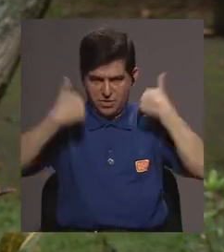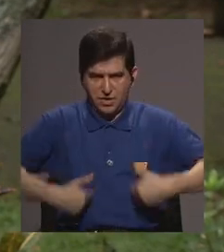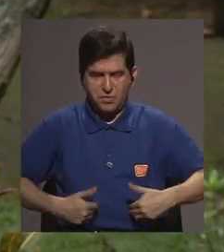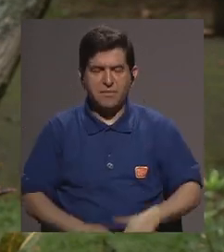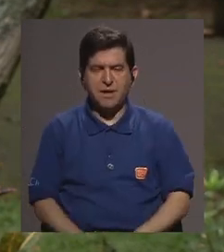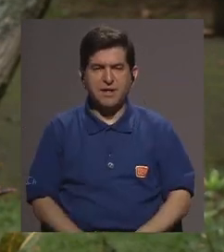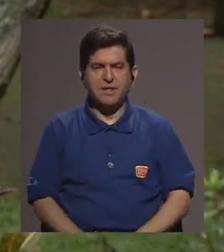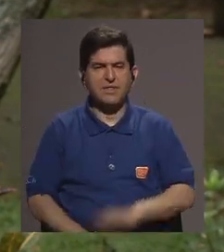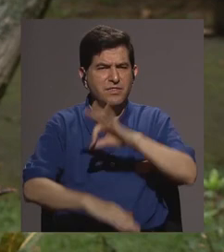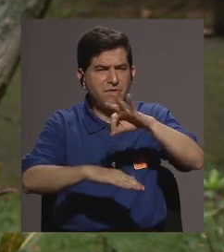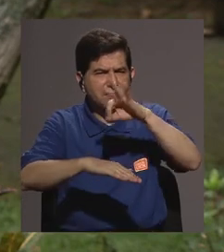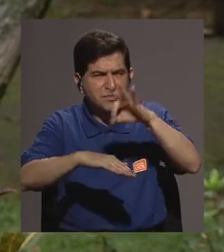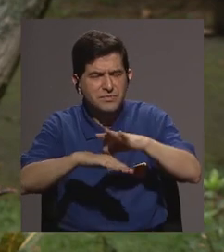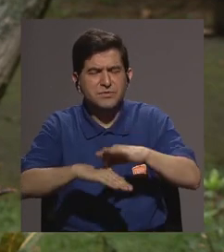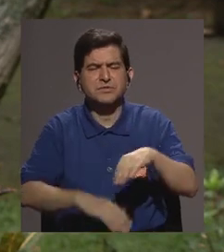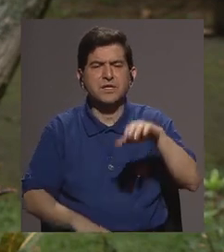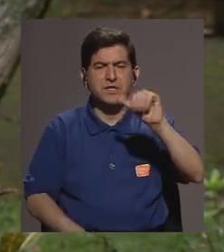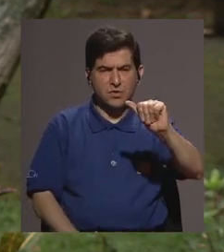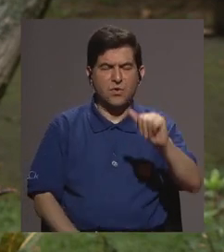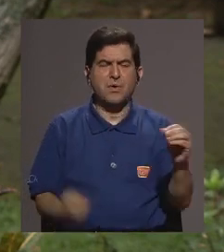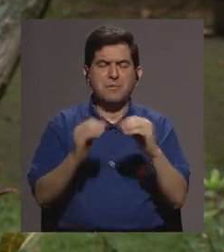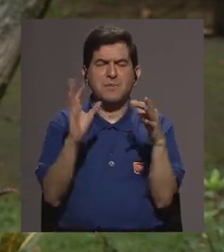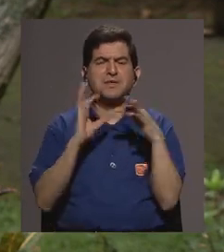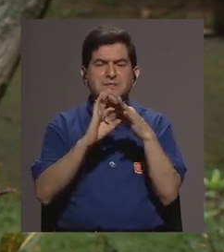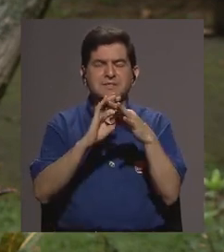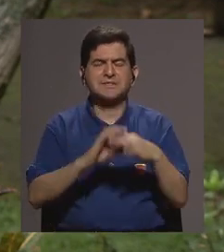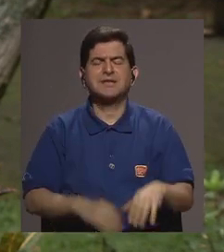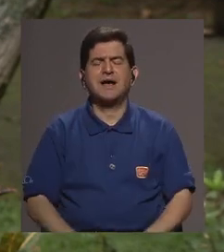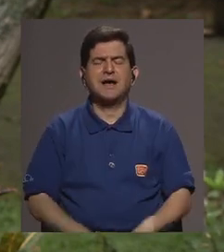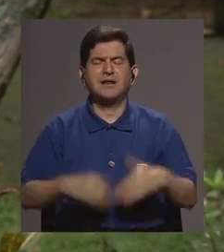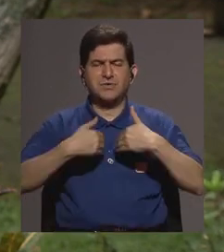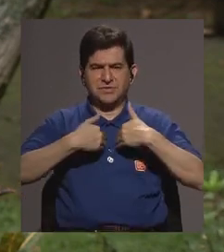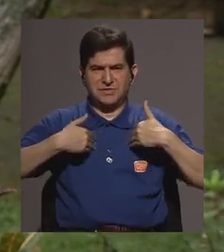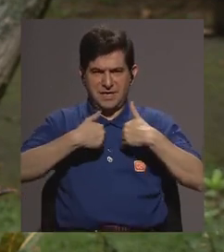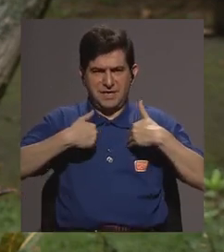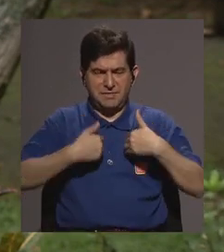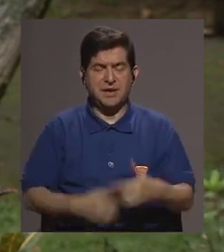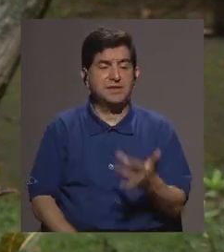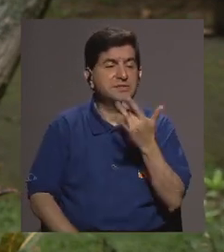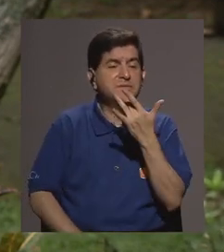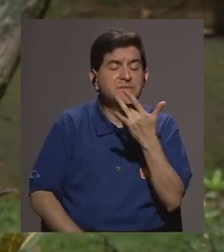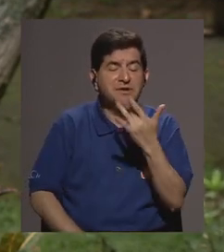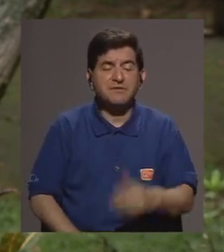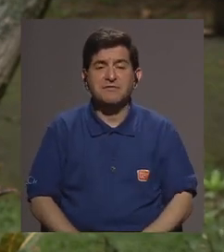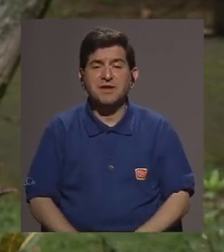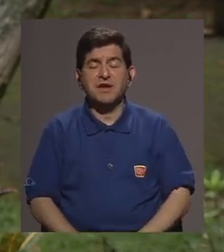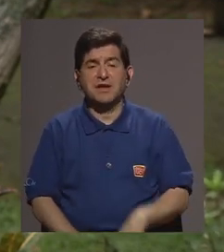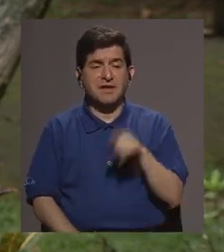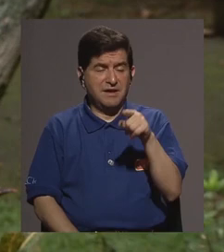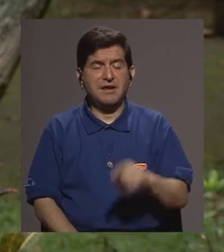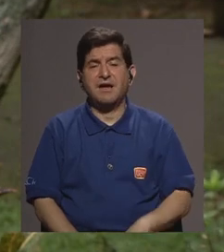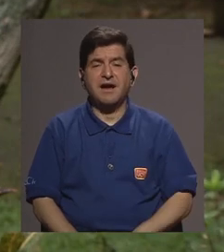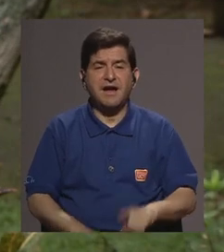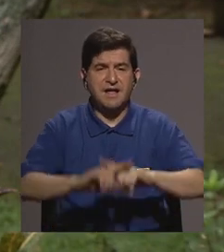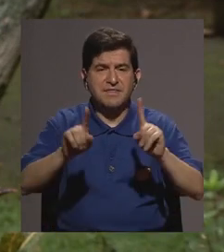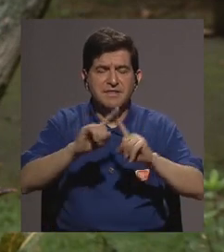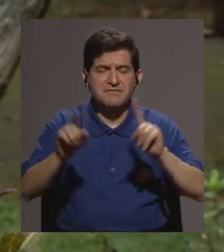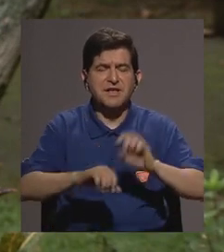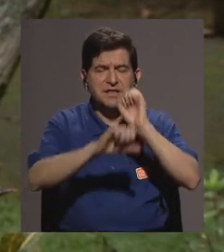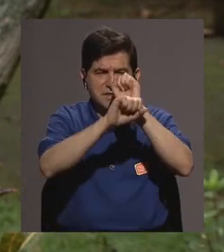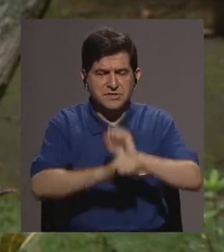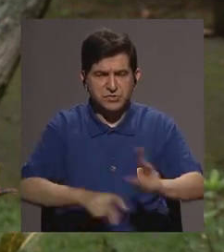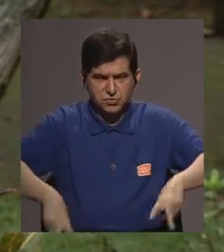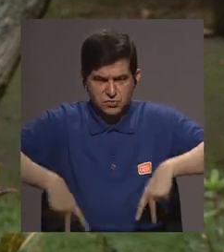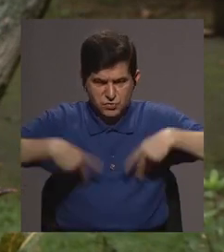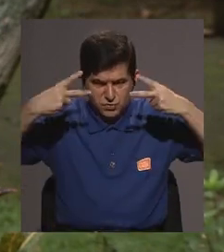humano el anófiles está más ligado pues a los animales de hecho es más ofílico que homofílico es decir es más es diferente sus